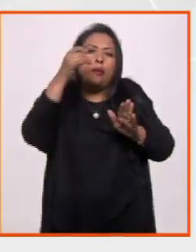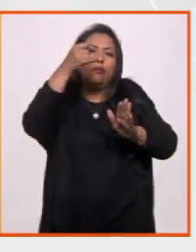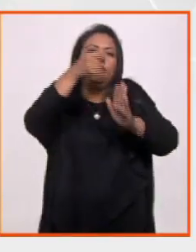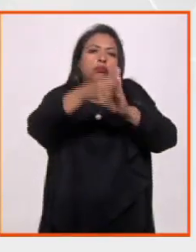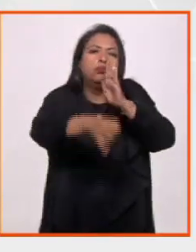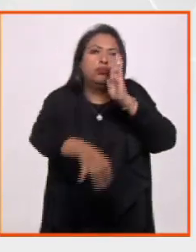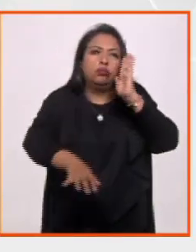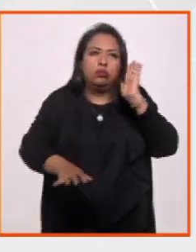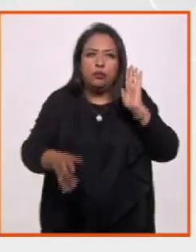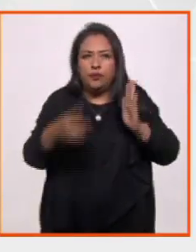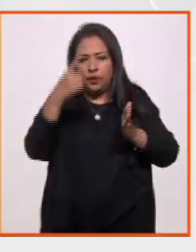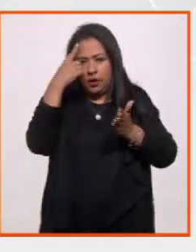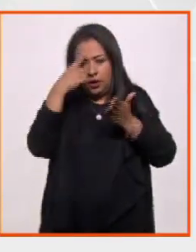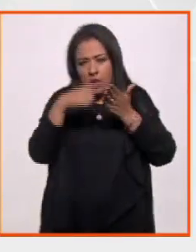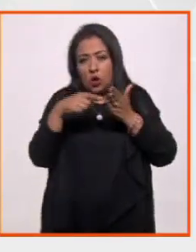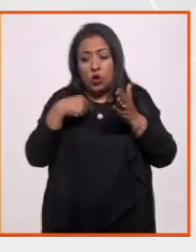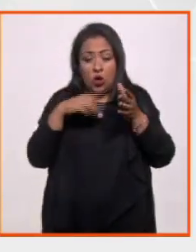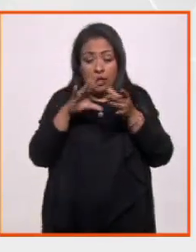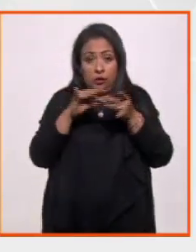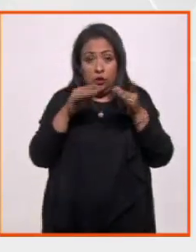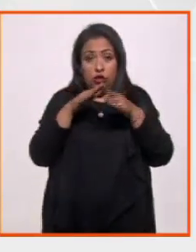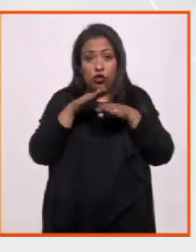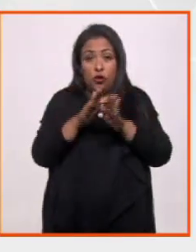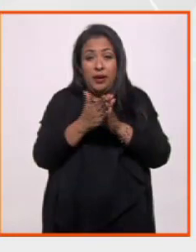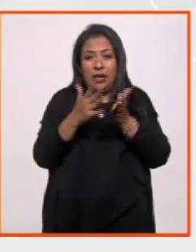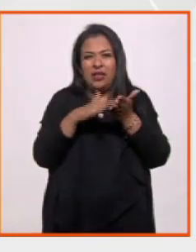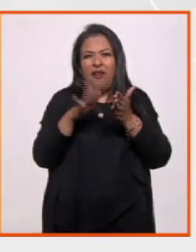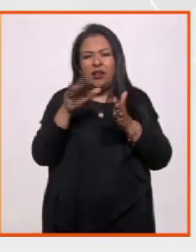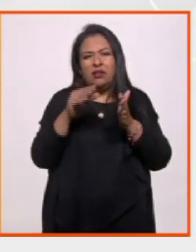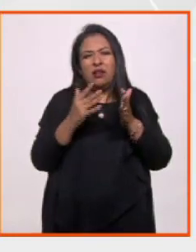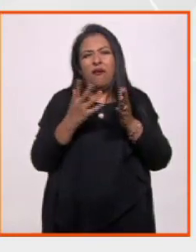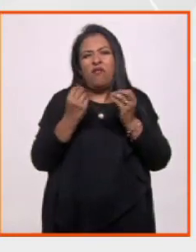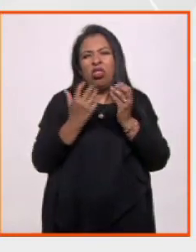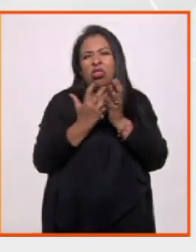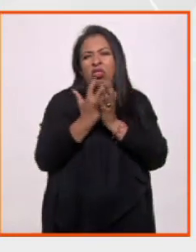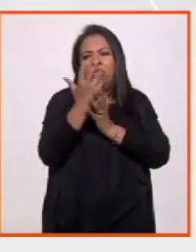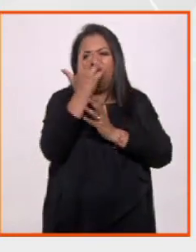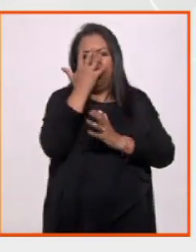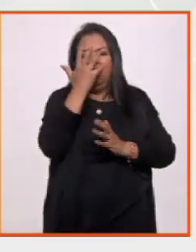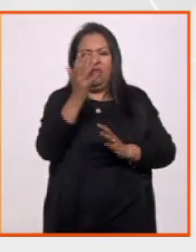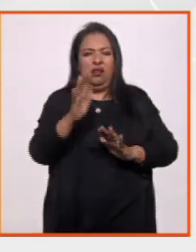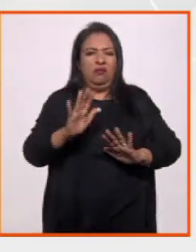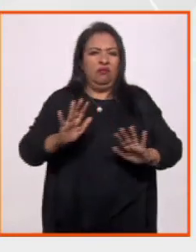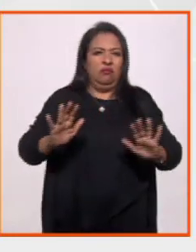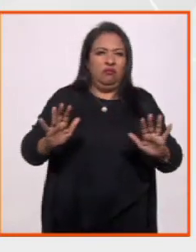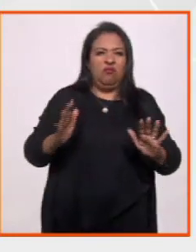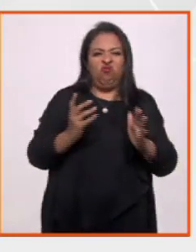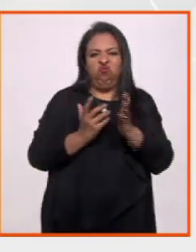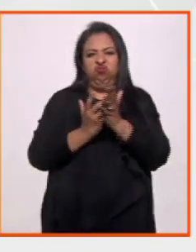creo que cuando se habla de literatura se exagera la solemnidad, se